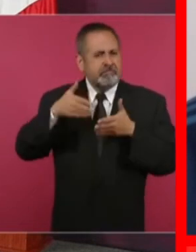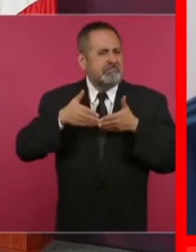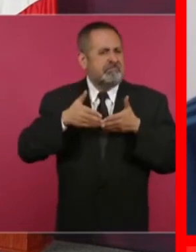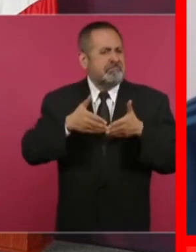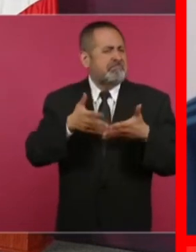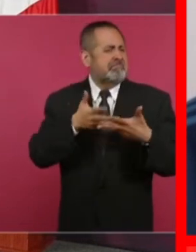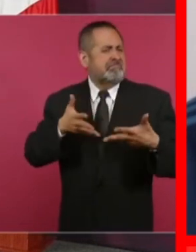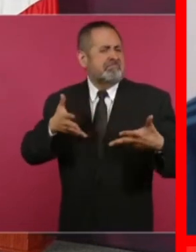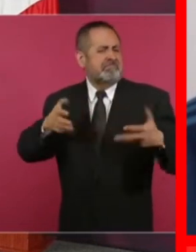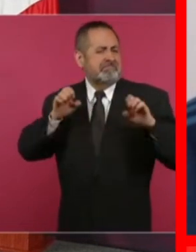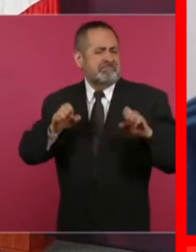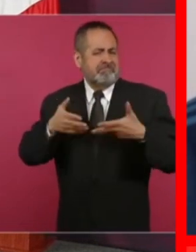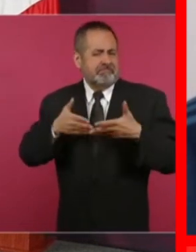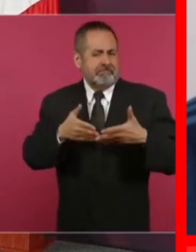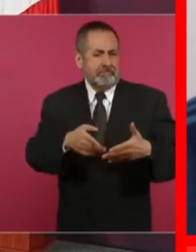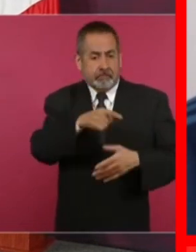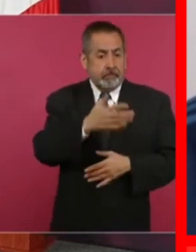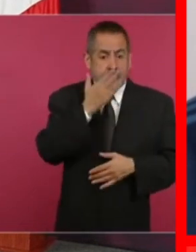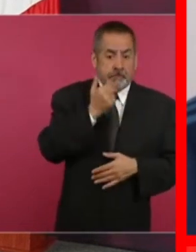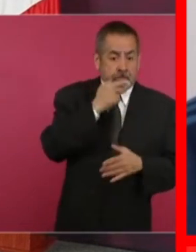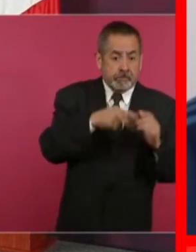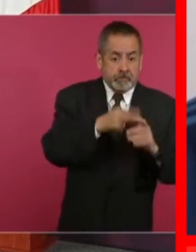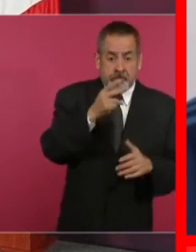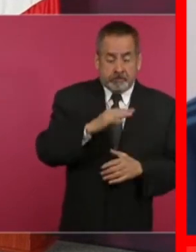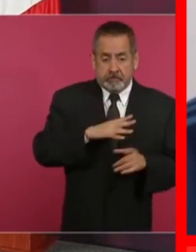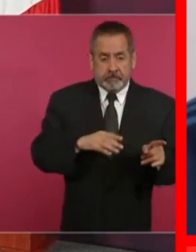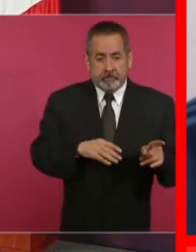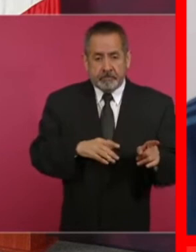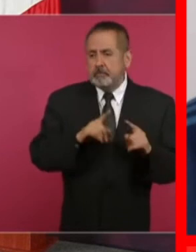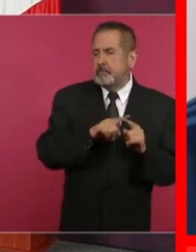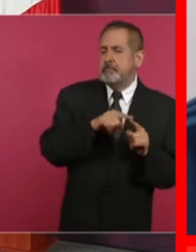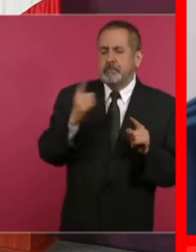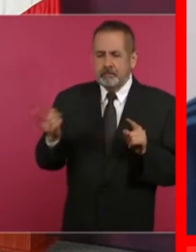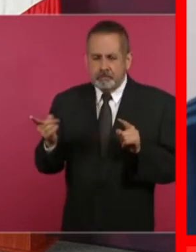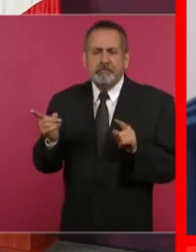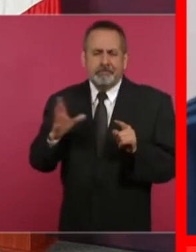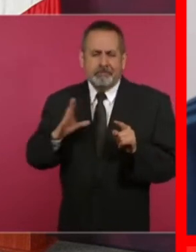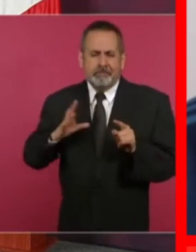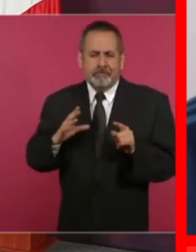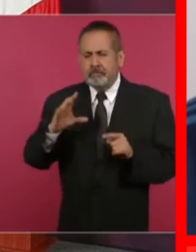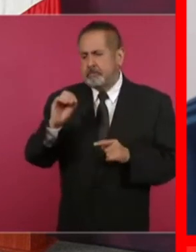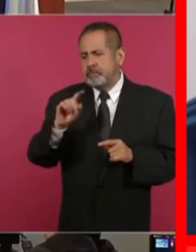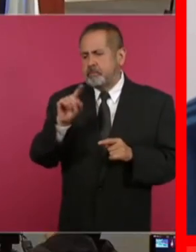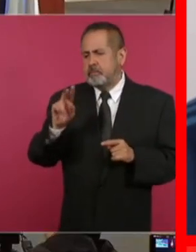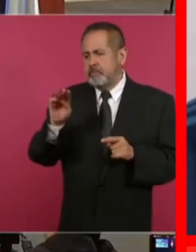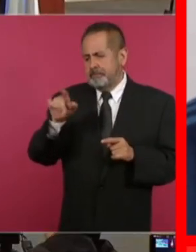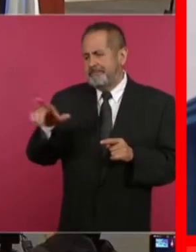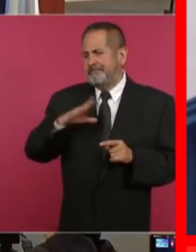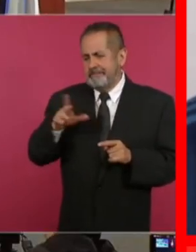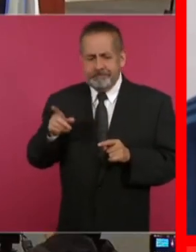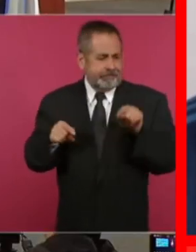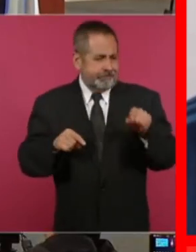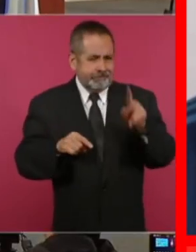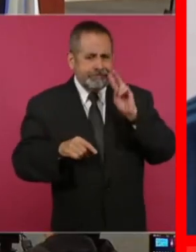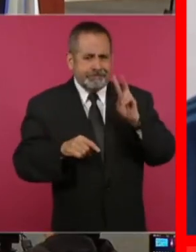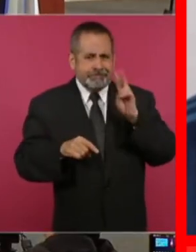que no hay de este lado, solo enfrente, en Cozumel, en vez de estos